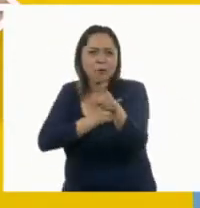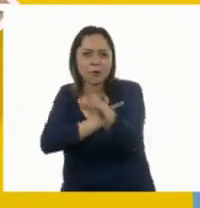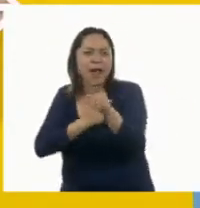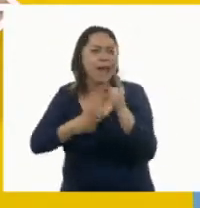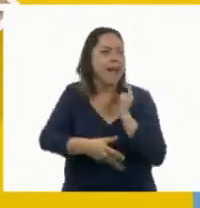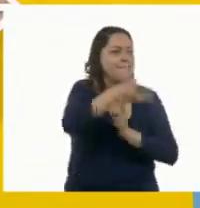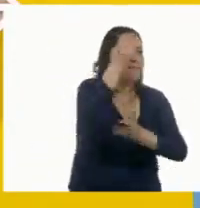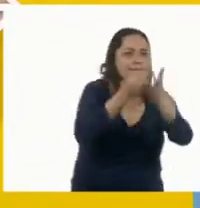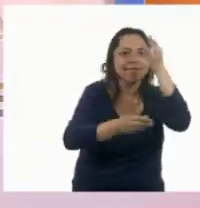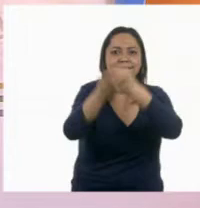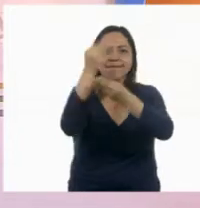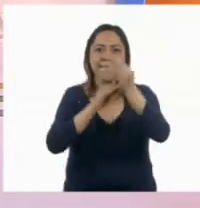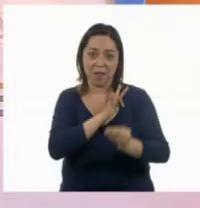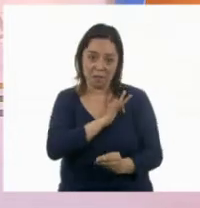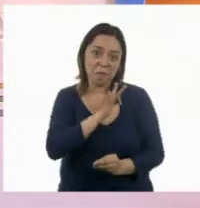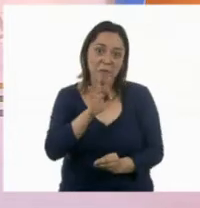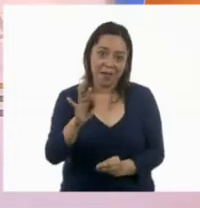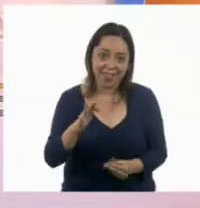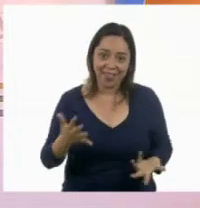mundo.